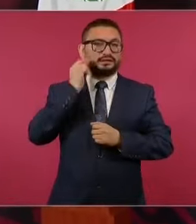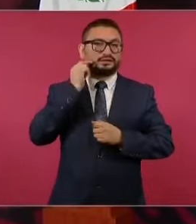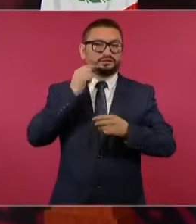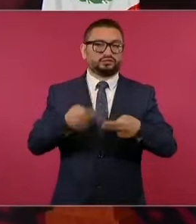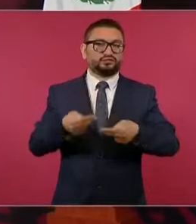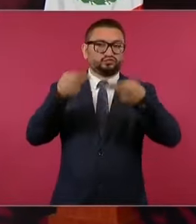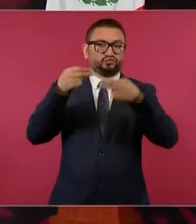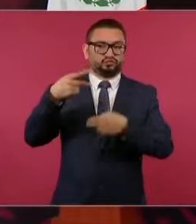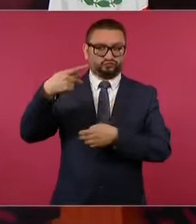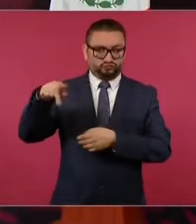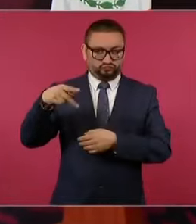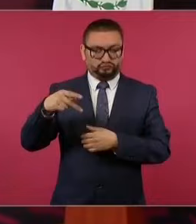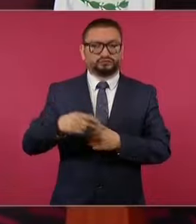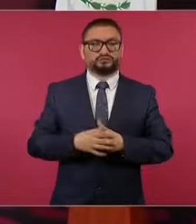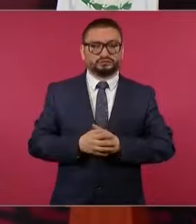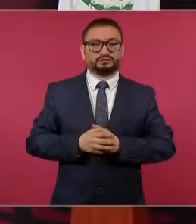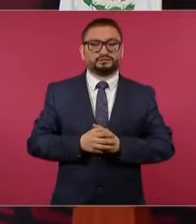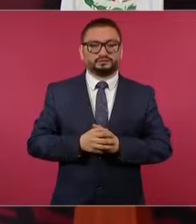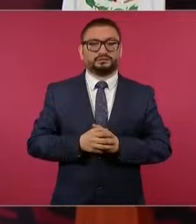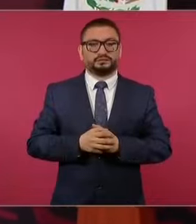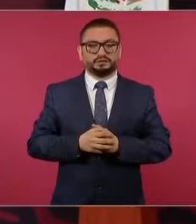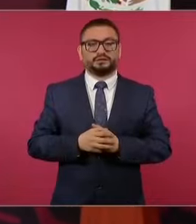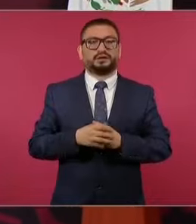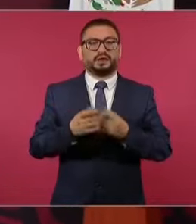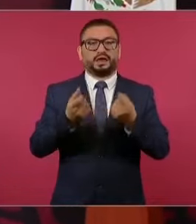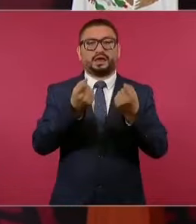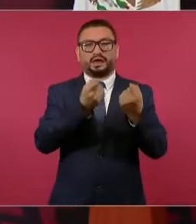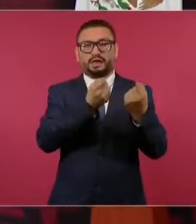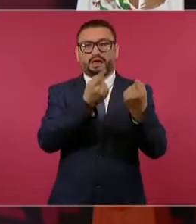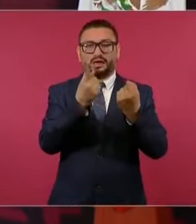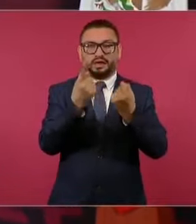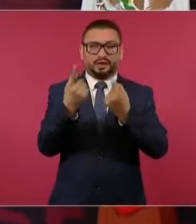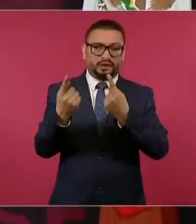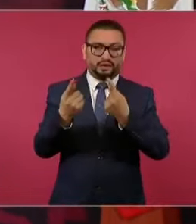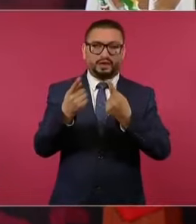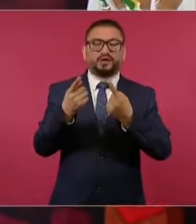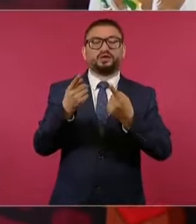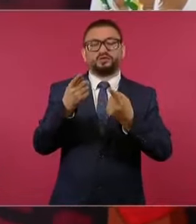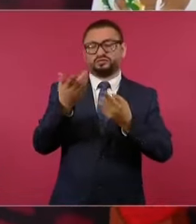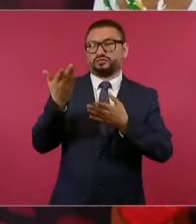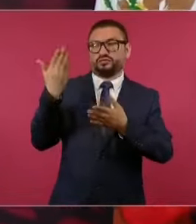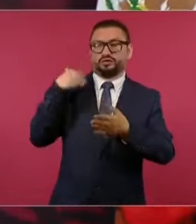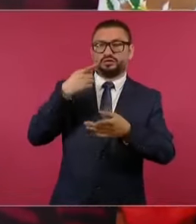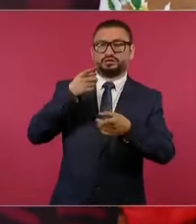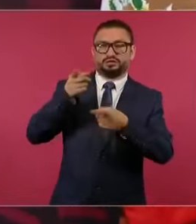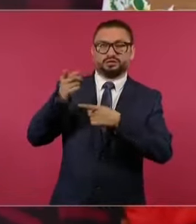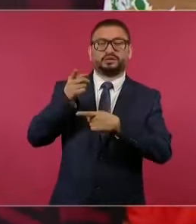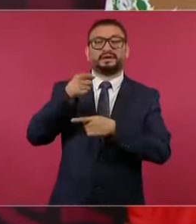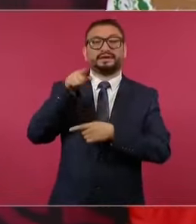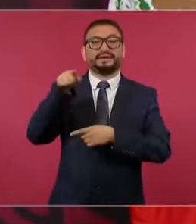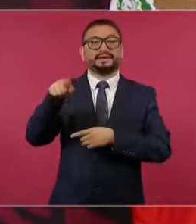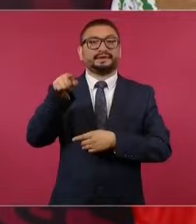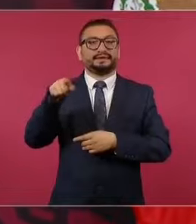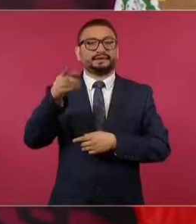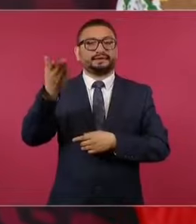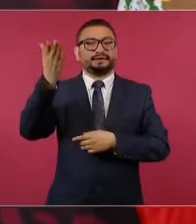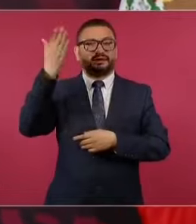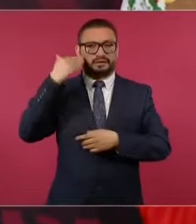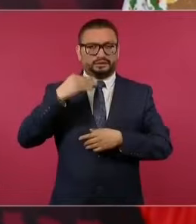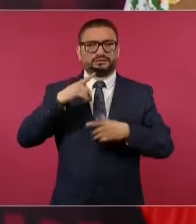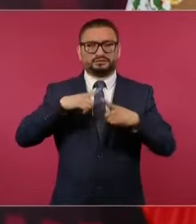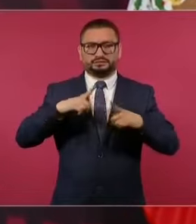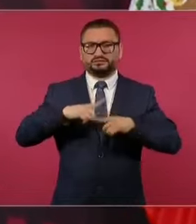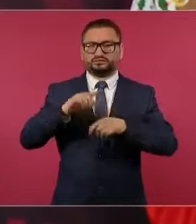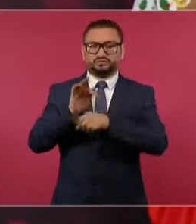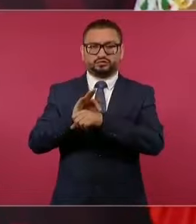hay acusaciones anteriores. Tenía él protección,